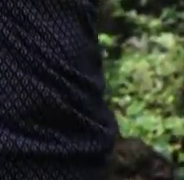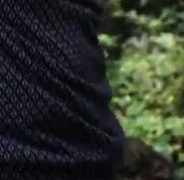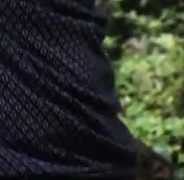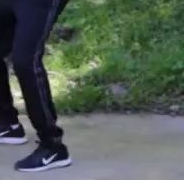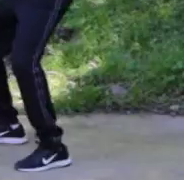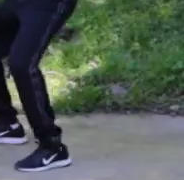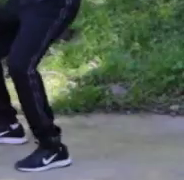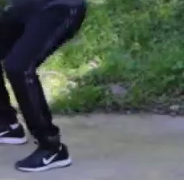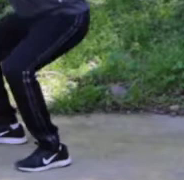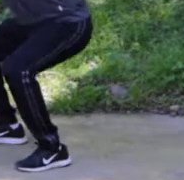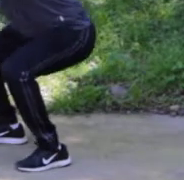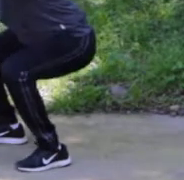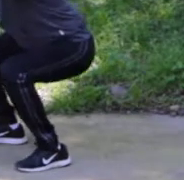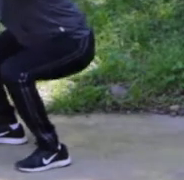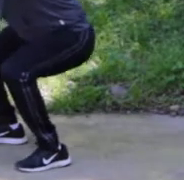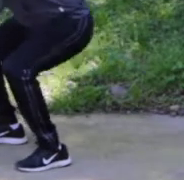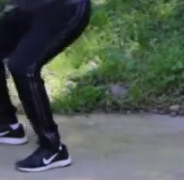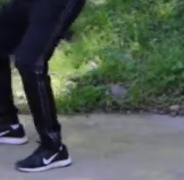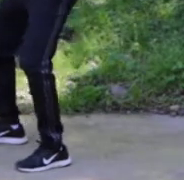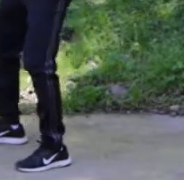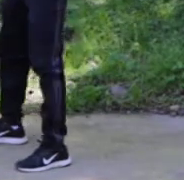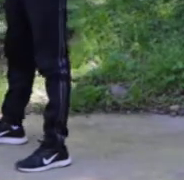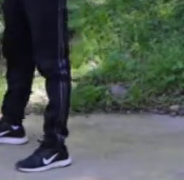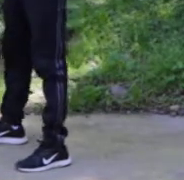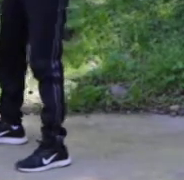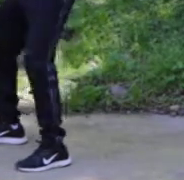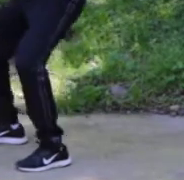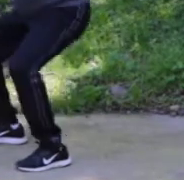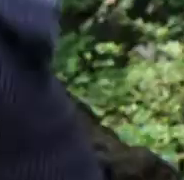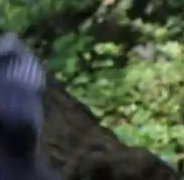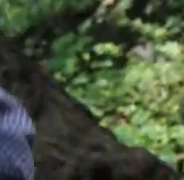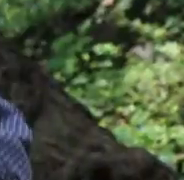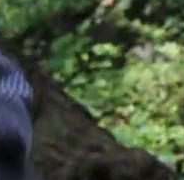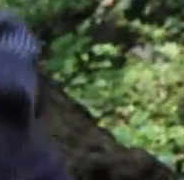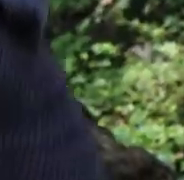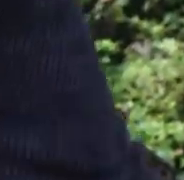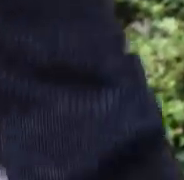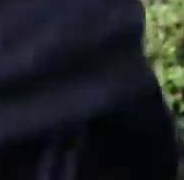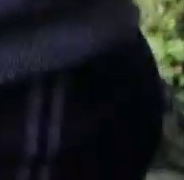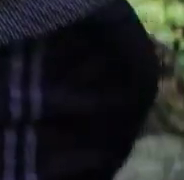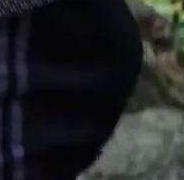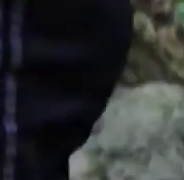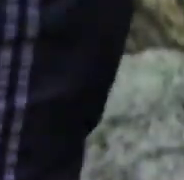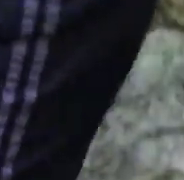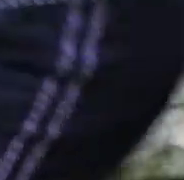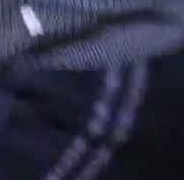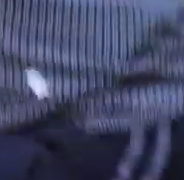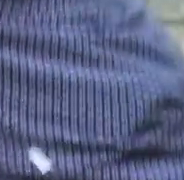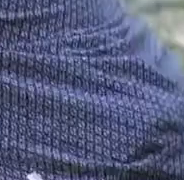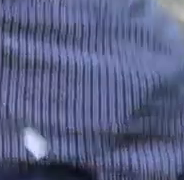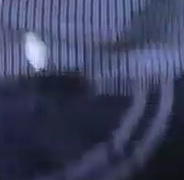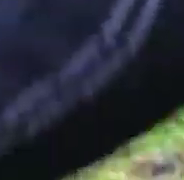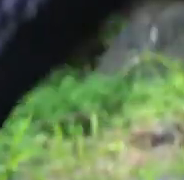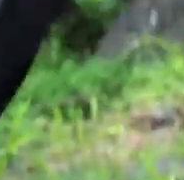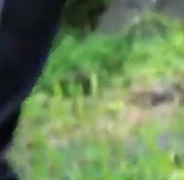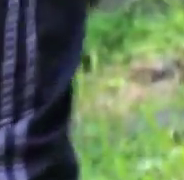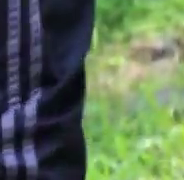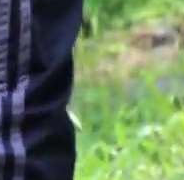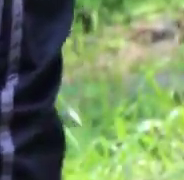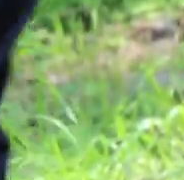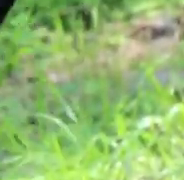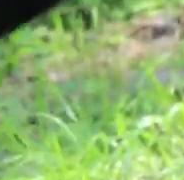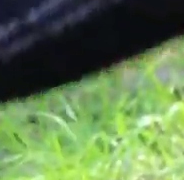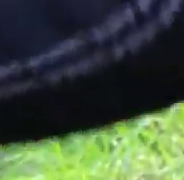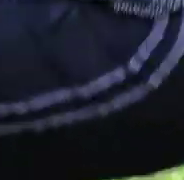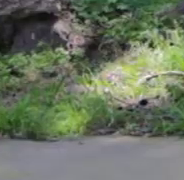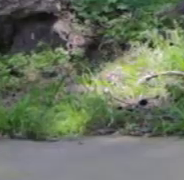y bajamos. Flexionamos rodilla. Bien, exactamente. Arriba.